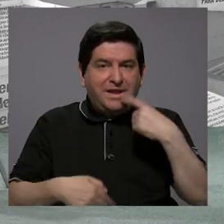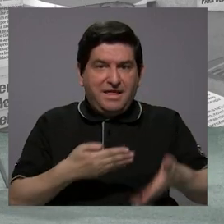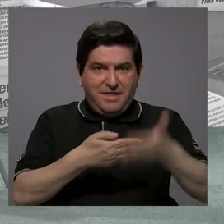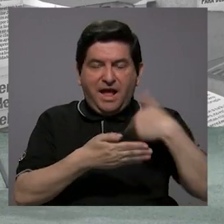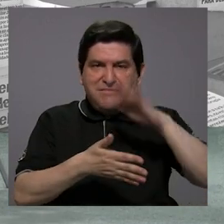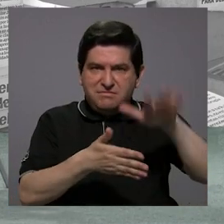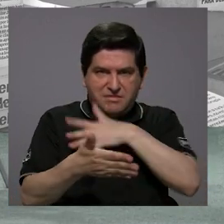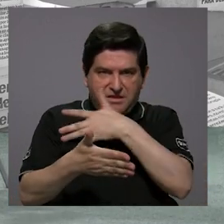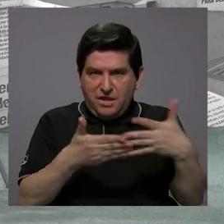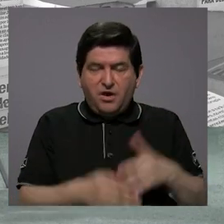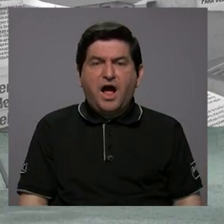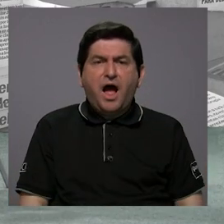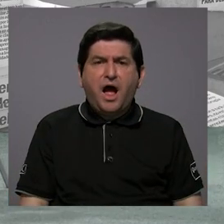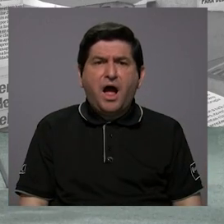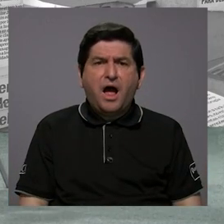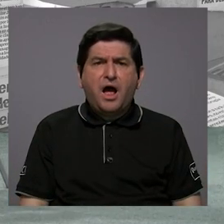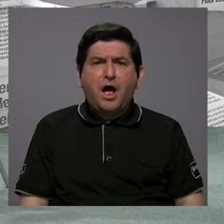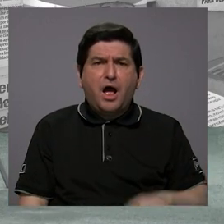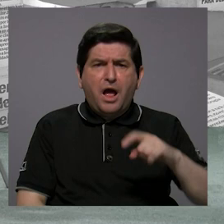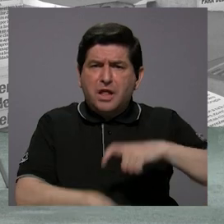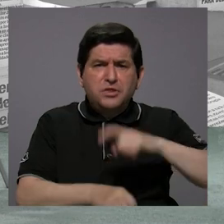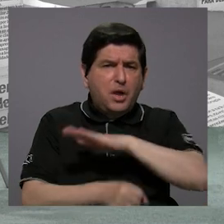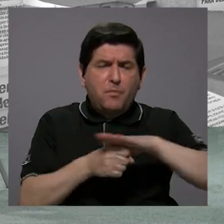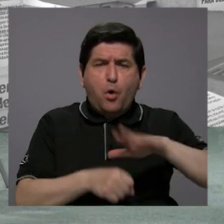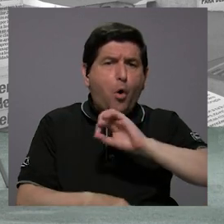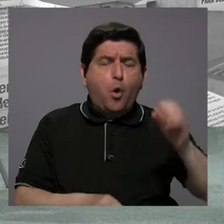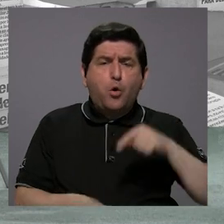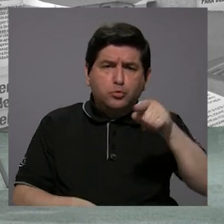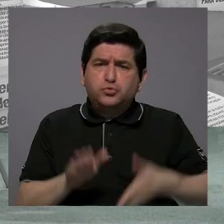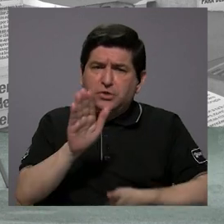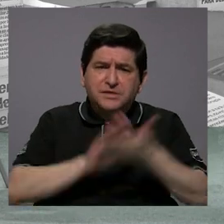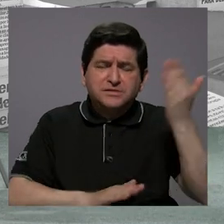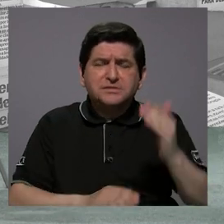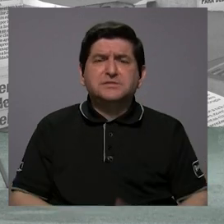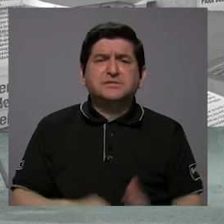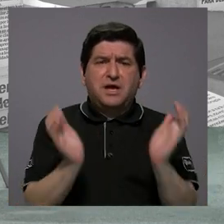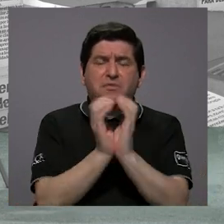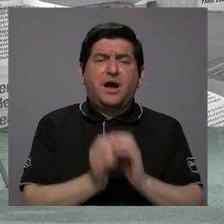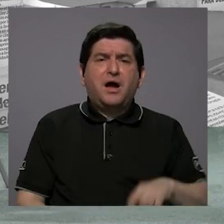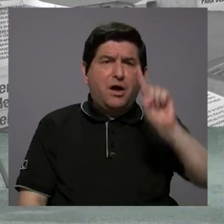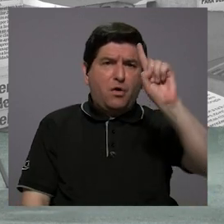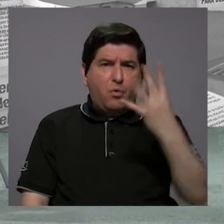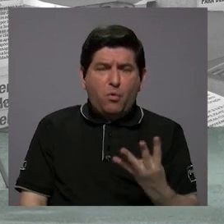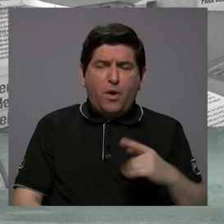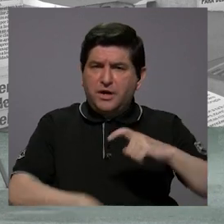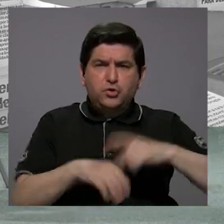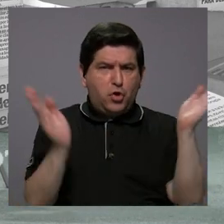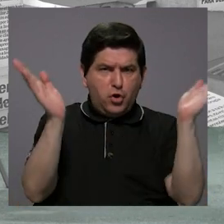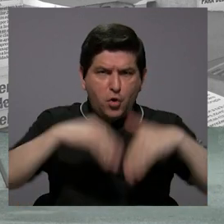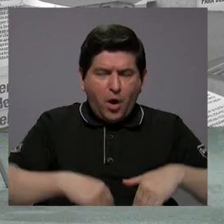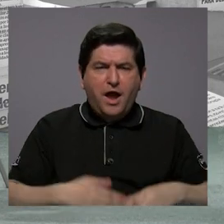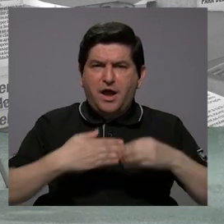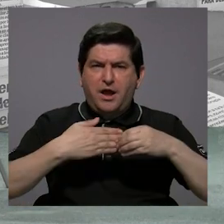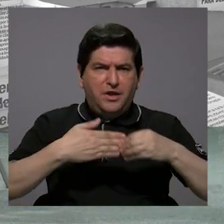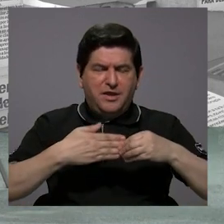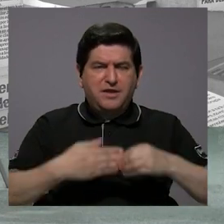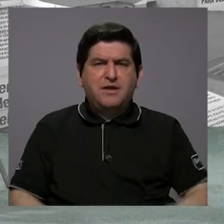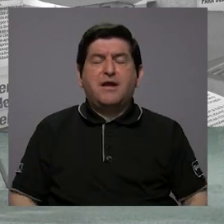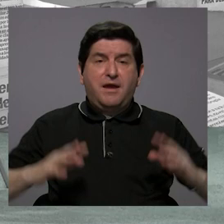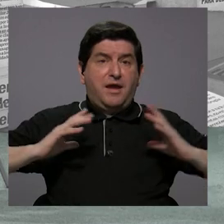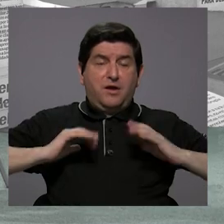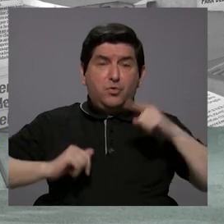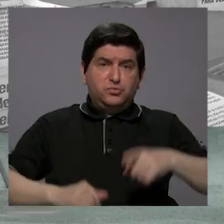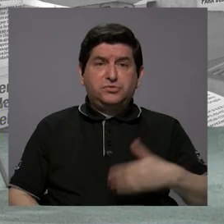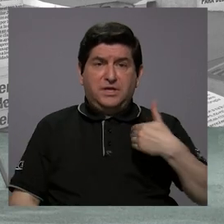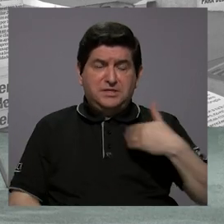decía del horario, ¿verdad? Si no es medio tiempo, si no es tiempo completo, se va de la caja y no existen cuartos de tiempo y no existe flexibilización en vacaciones.